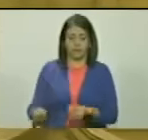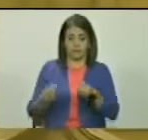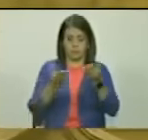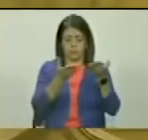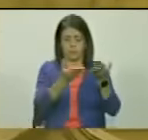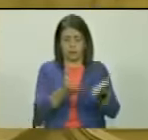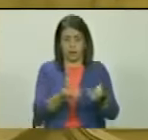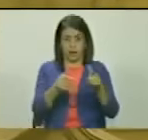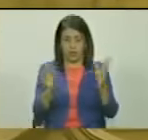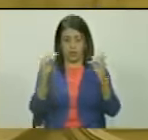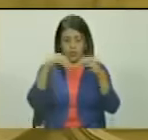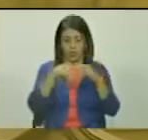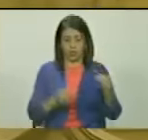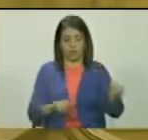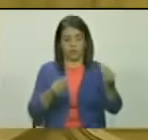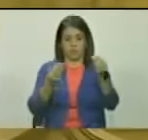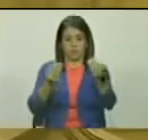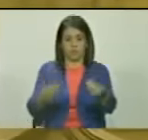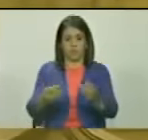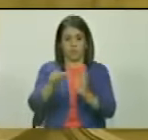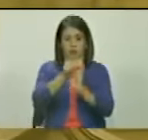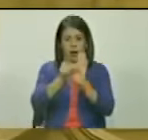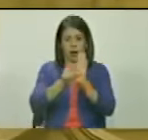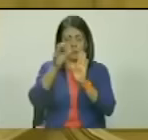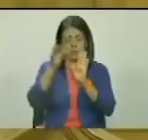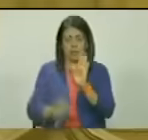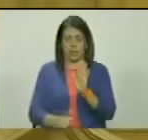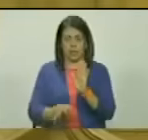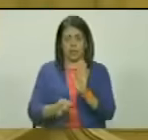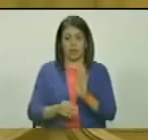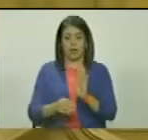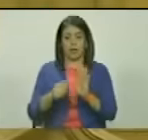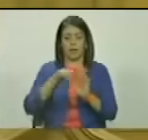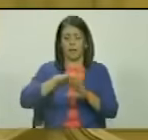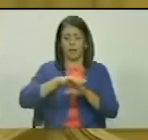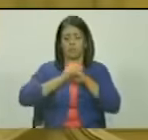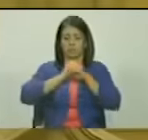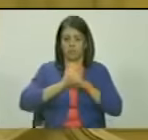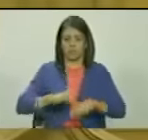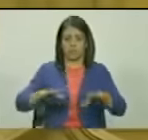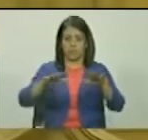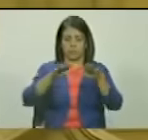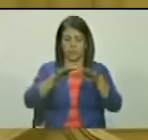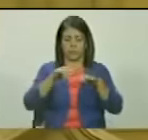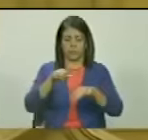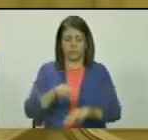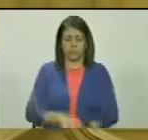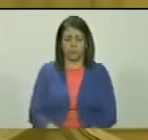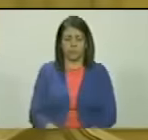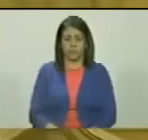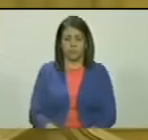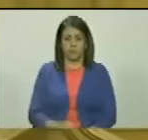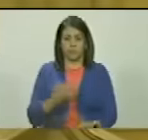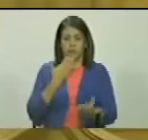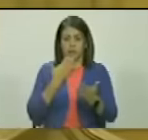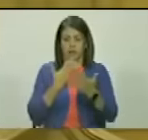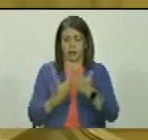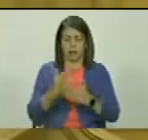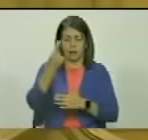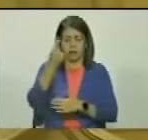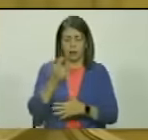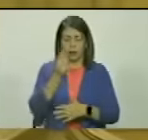este acuerdo a la gaceta oficial a los fines de su publicación gracias